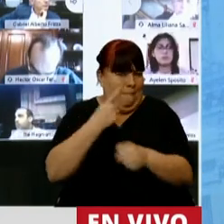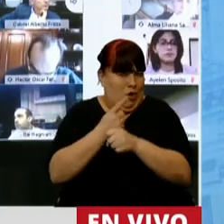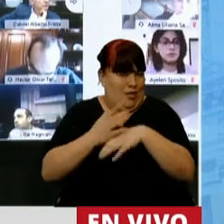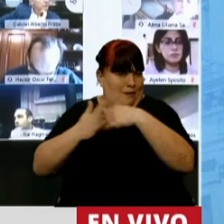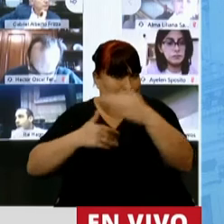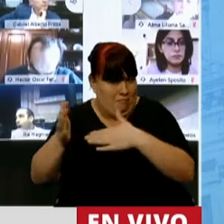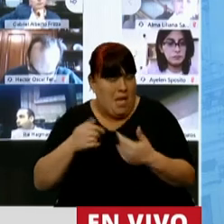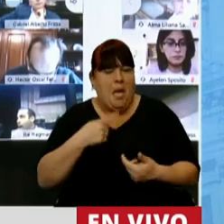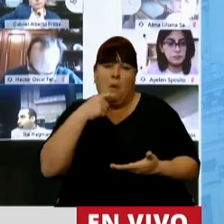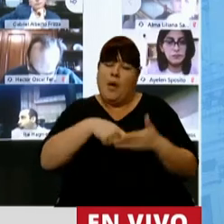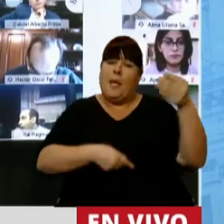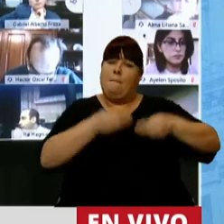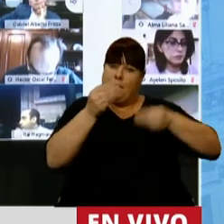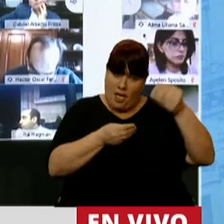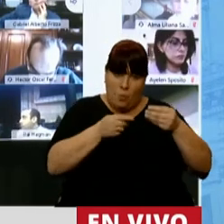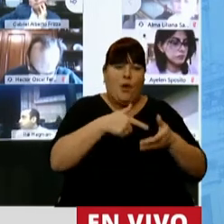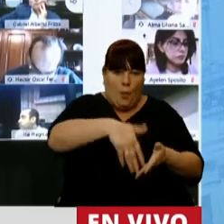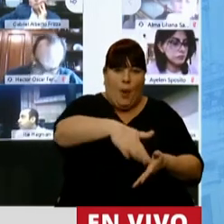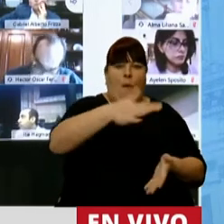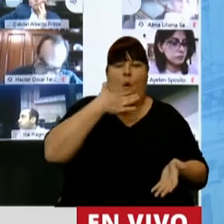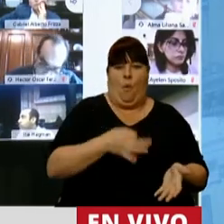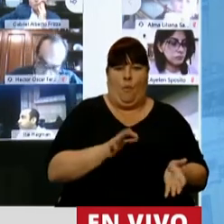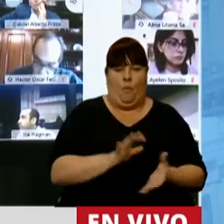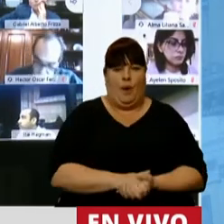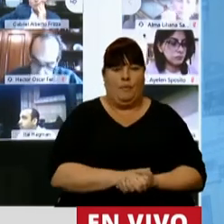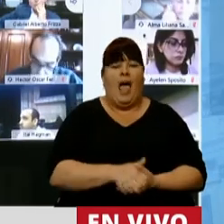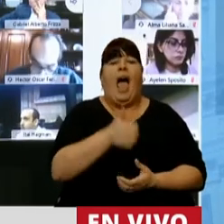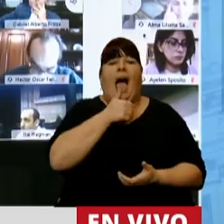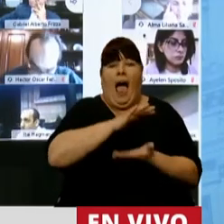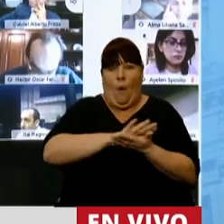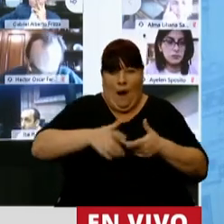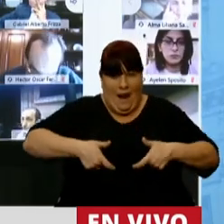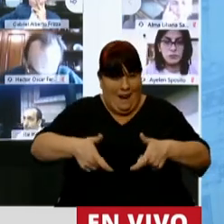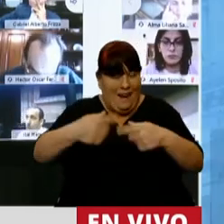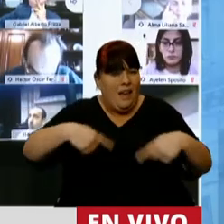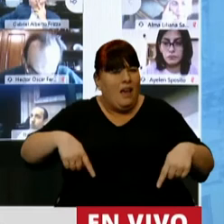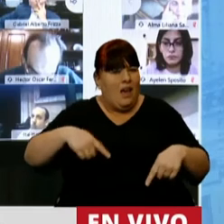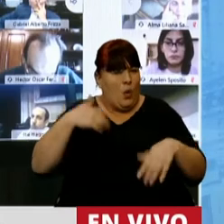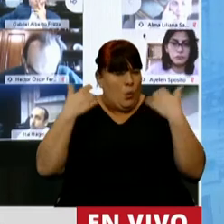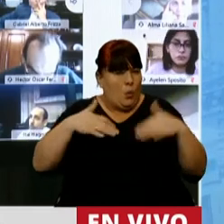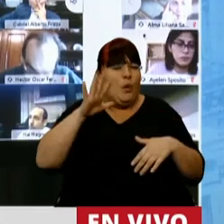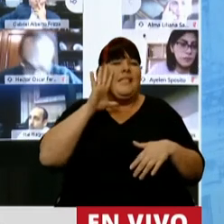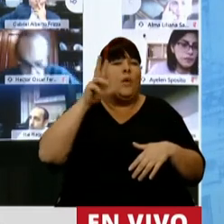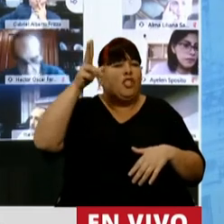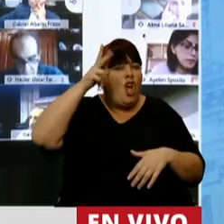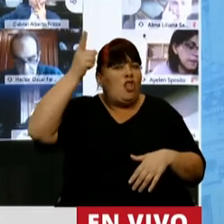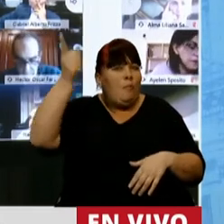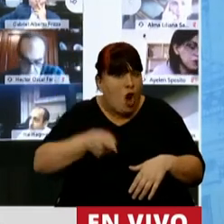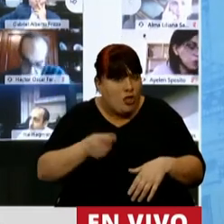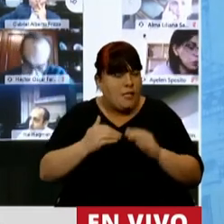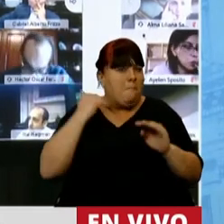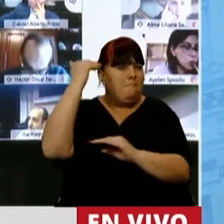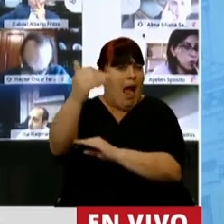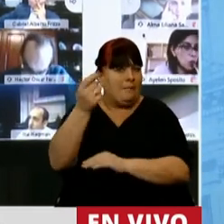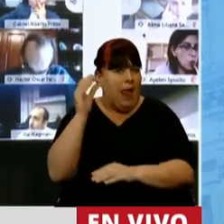de hacerlo bueno veo que en este presupuesto eso va a suceder el agua potable es impresionante 58% se